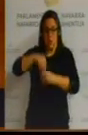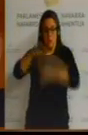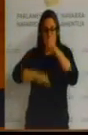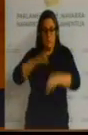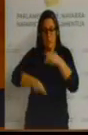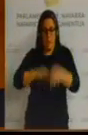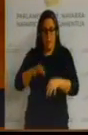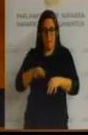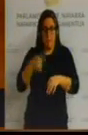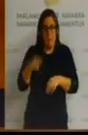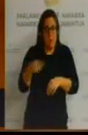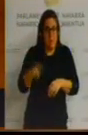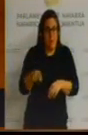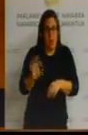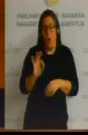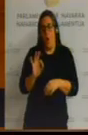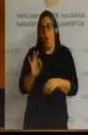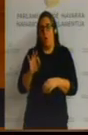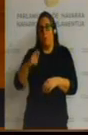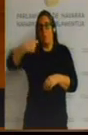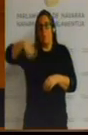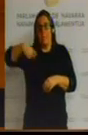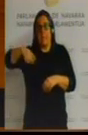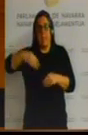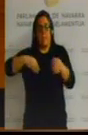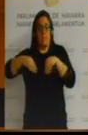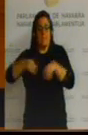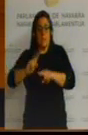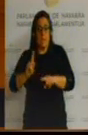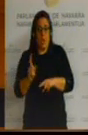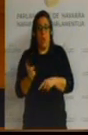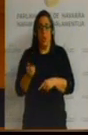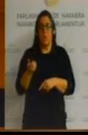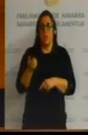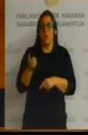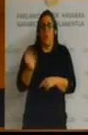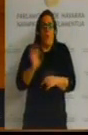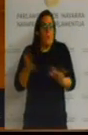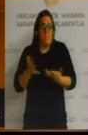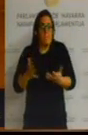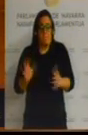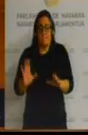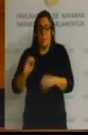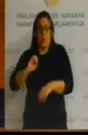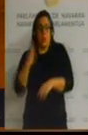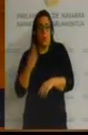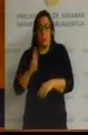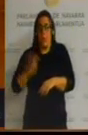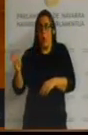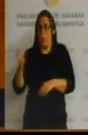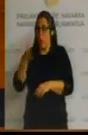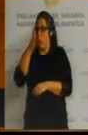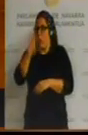de que no cambie la presidencia y este no sea tan flexible o que cualquier otro club denuncie un